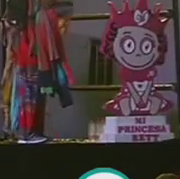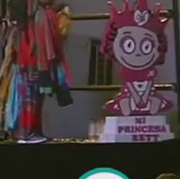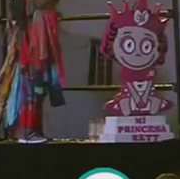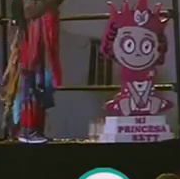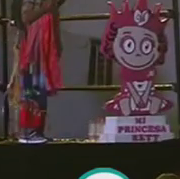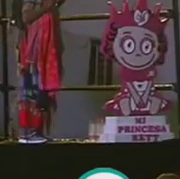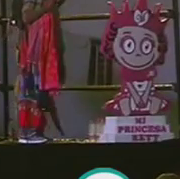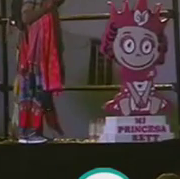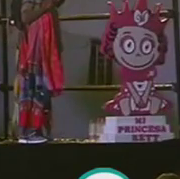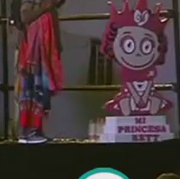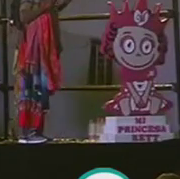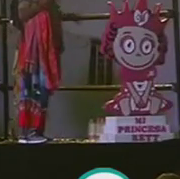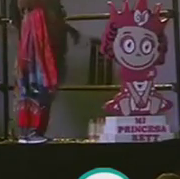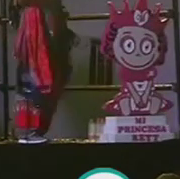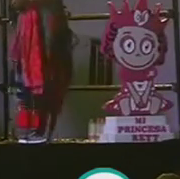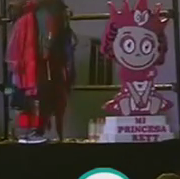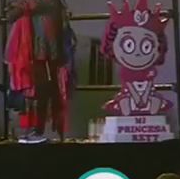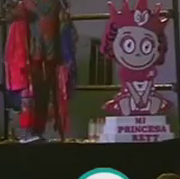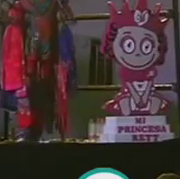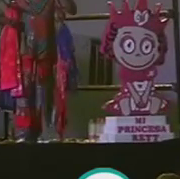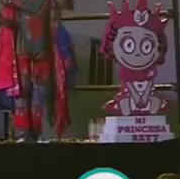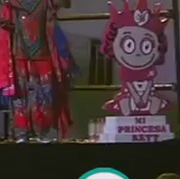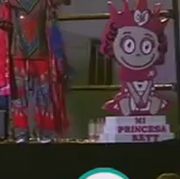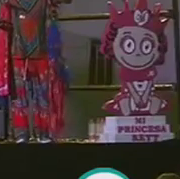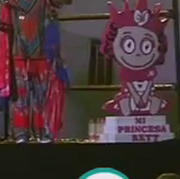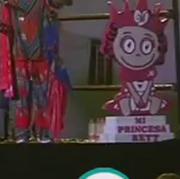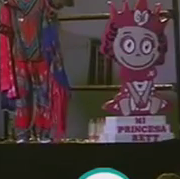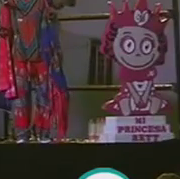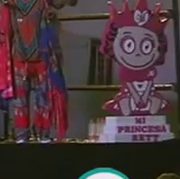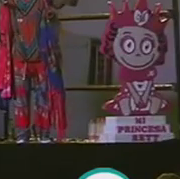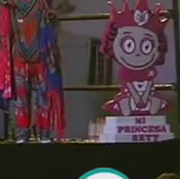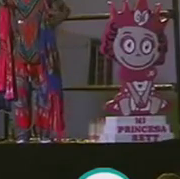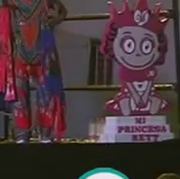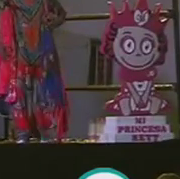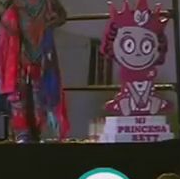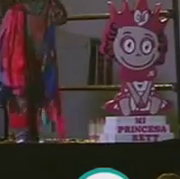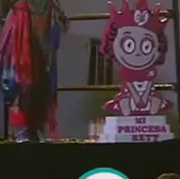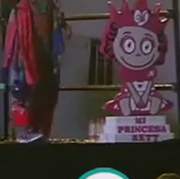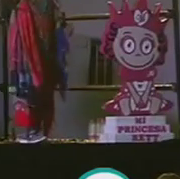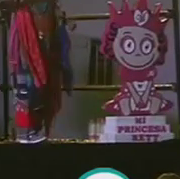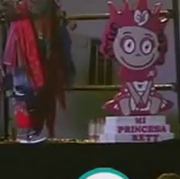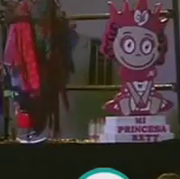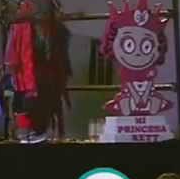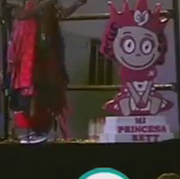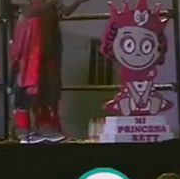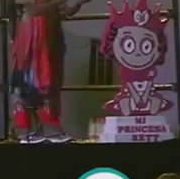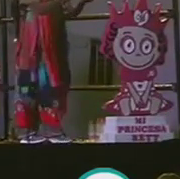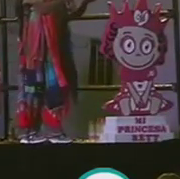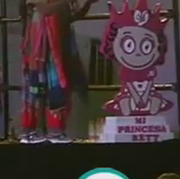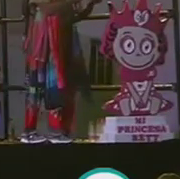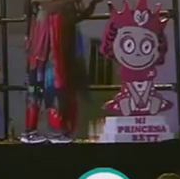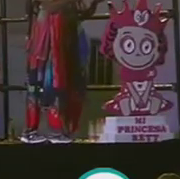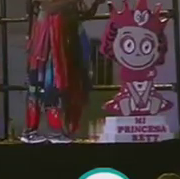otra vez vengo de negro, lo del muerto nos dejó una majareta, que traemos una